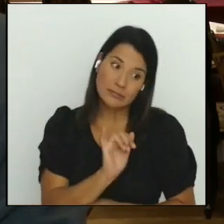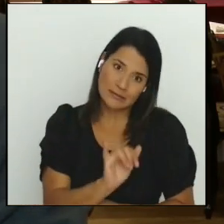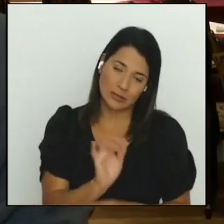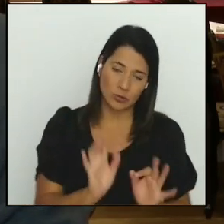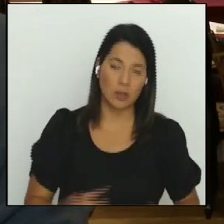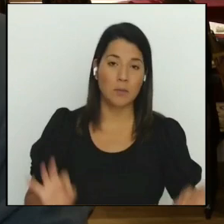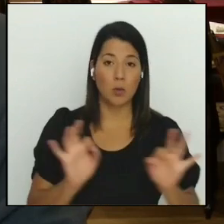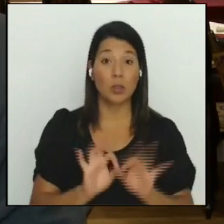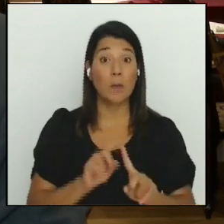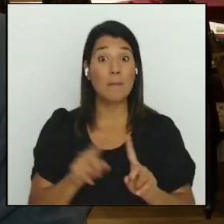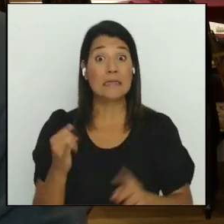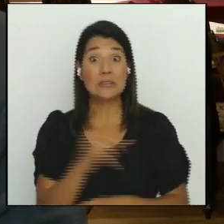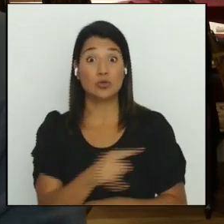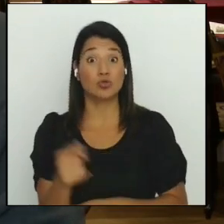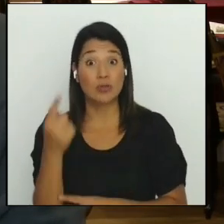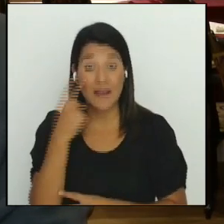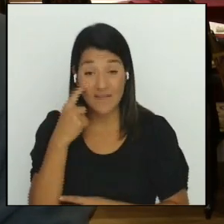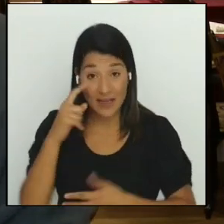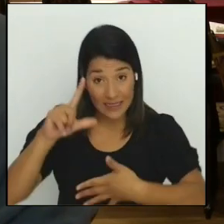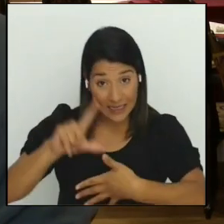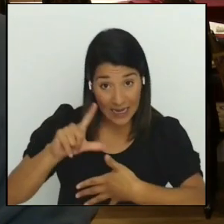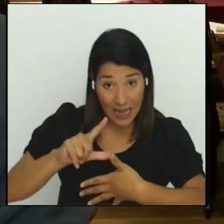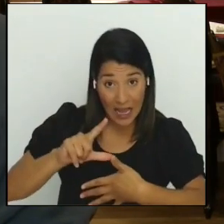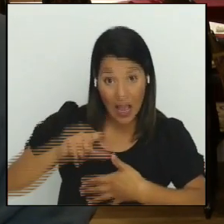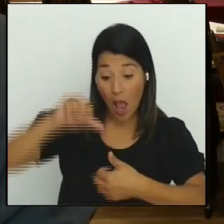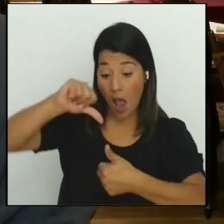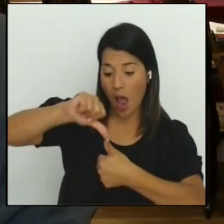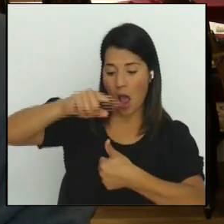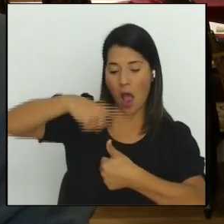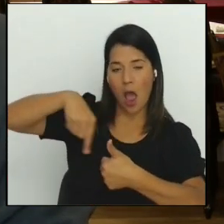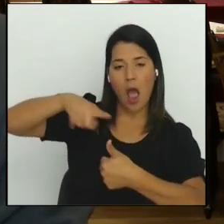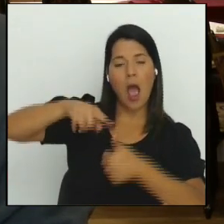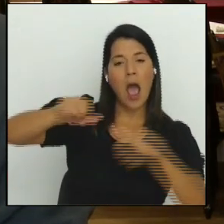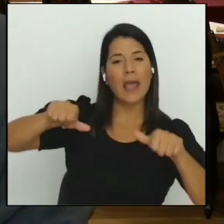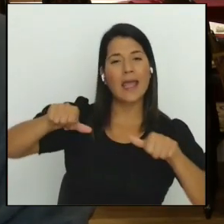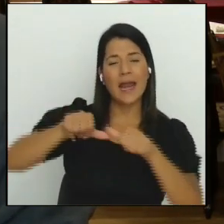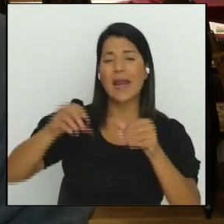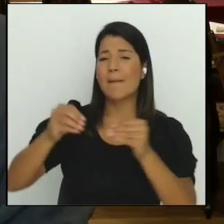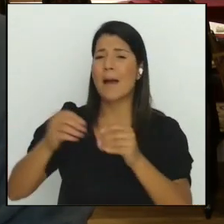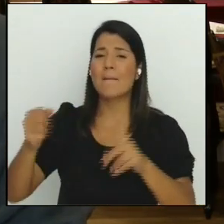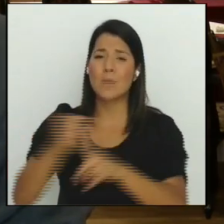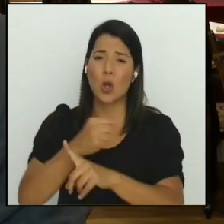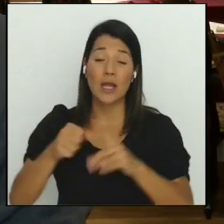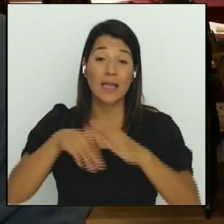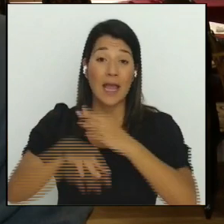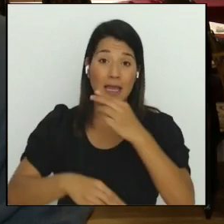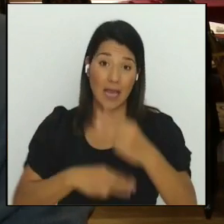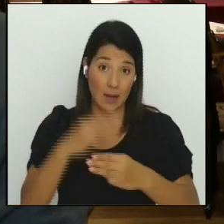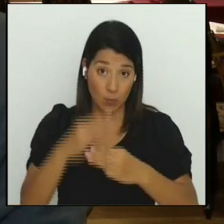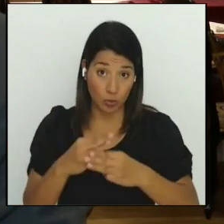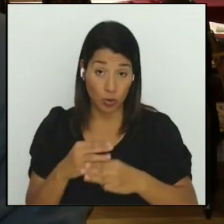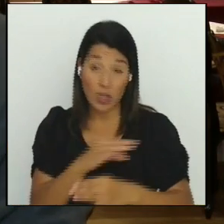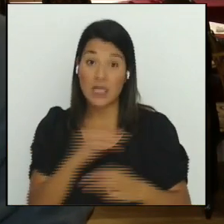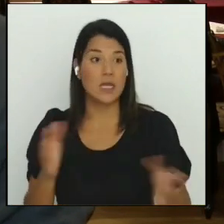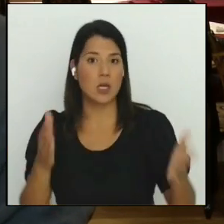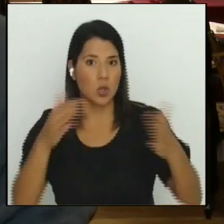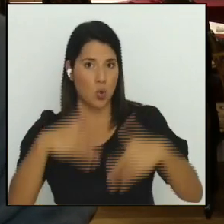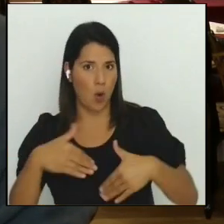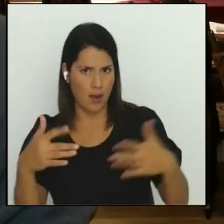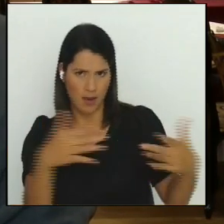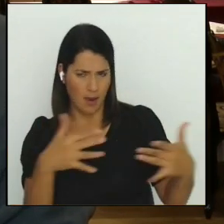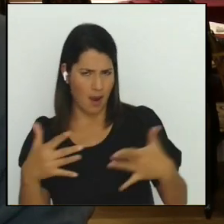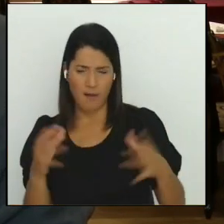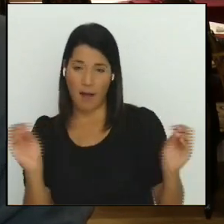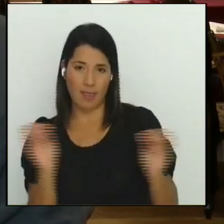somos la zona más violenta del mundo, sin que exista un conflicto económico, un conflicto bélico de por medio, pero